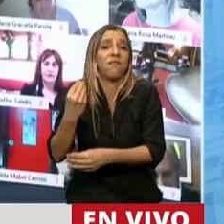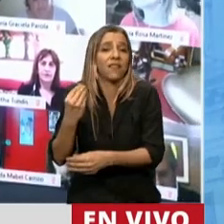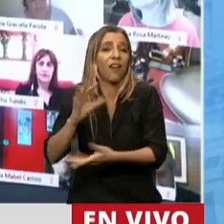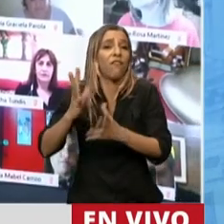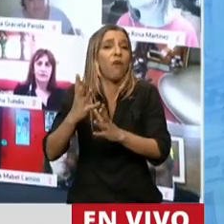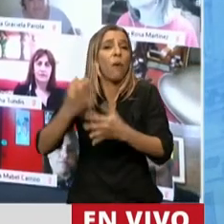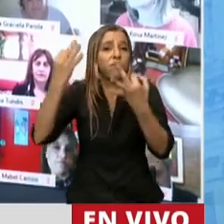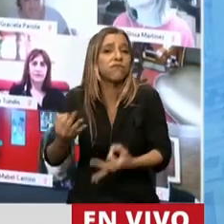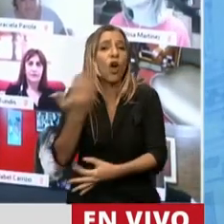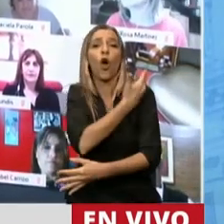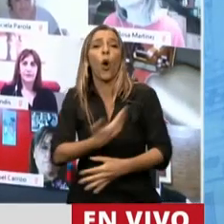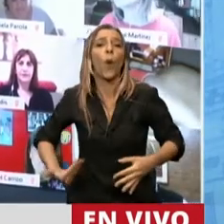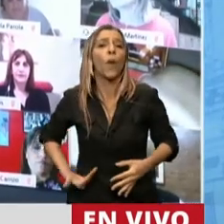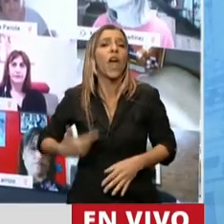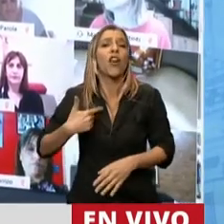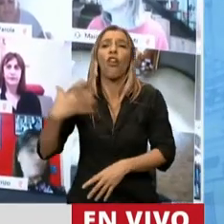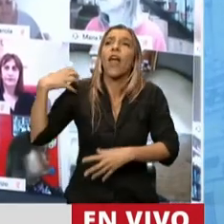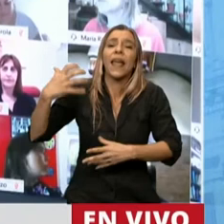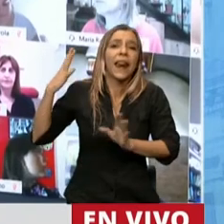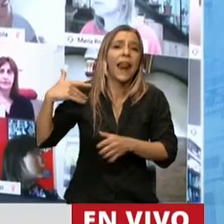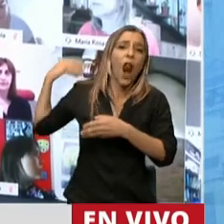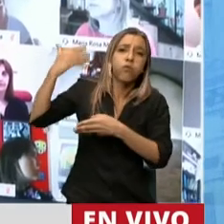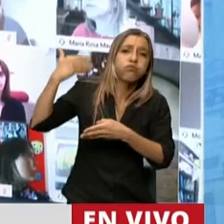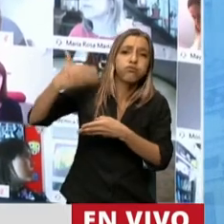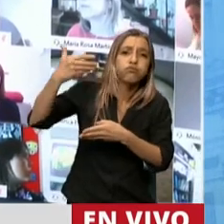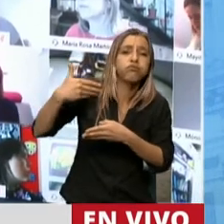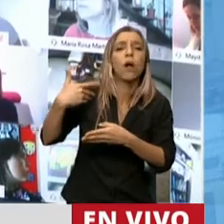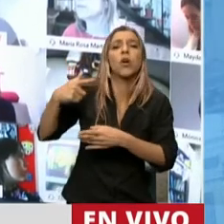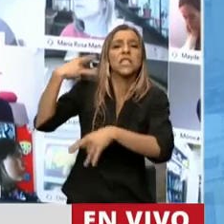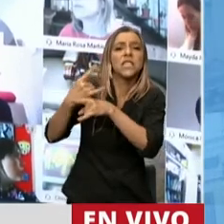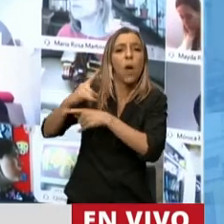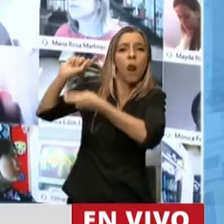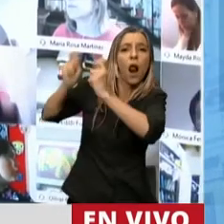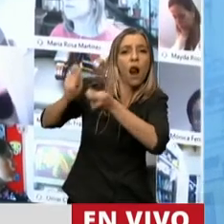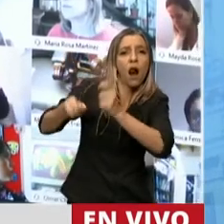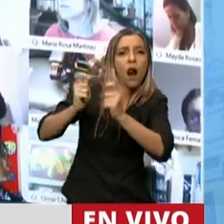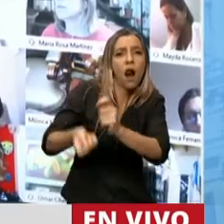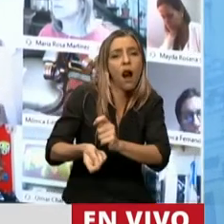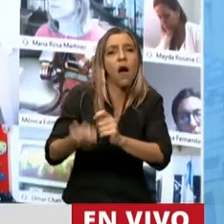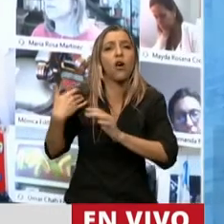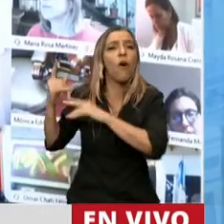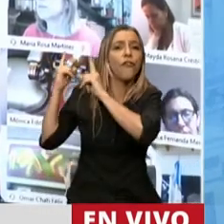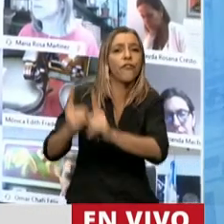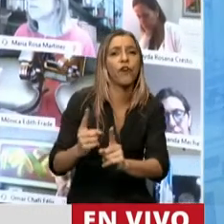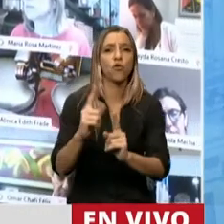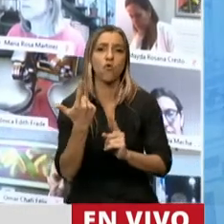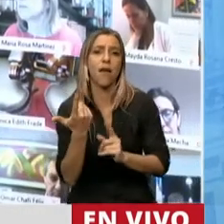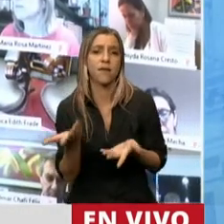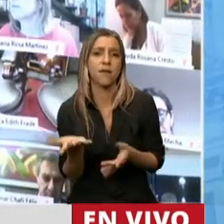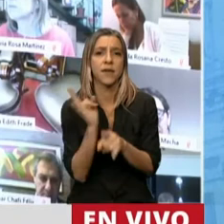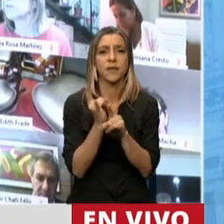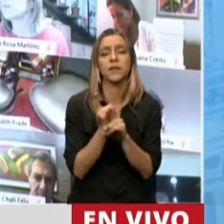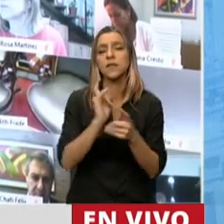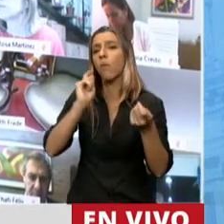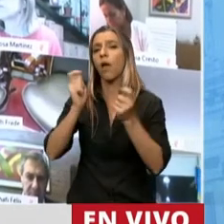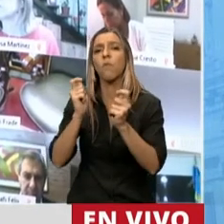clara de la propia coalición política gobernante. Que con las modificaciones que introducen en la Cámara Revisora cambian los